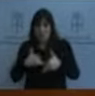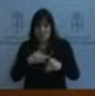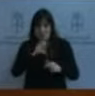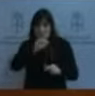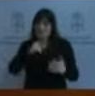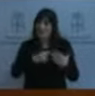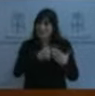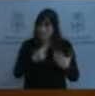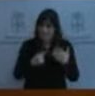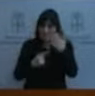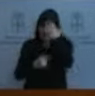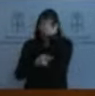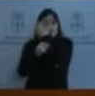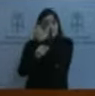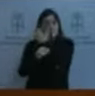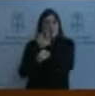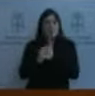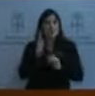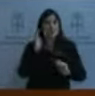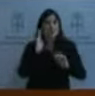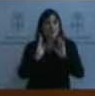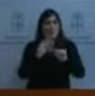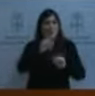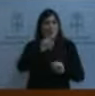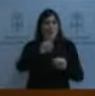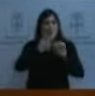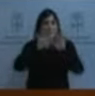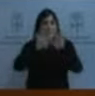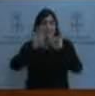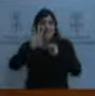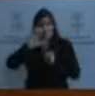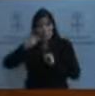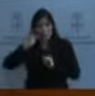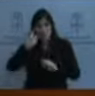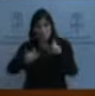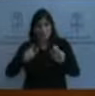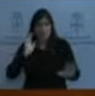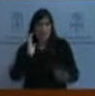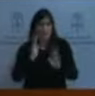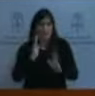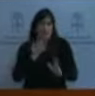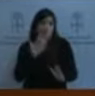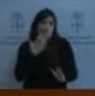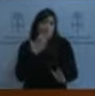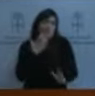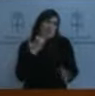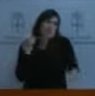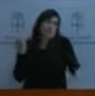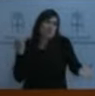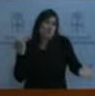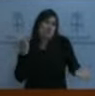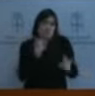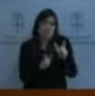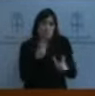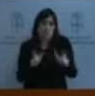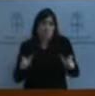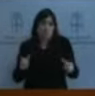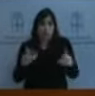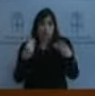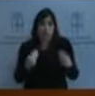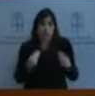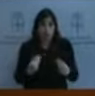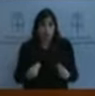195.000 personas. Por tanto, estamos hablando de un volumen de población importantísimo. Poco habrá mejorado la situación desde